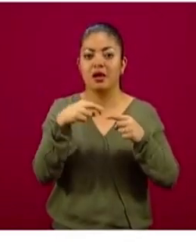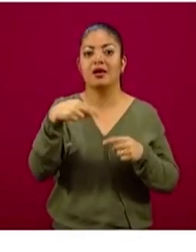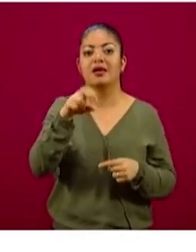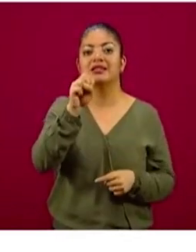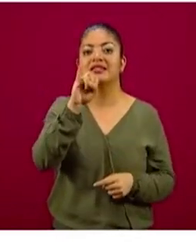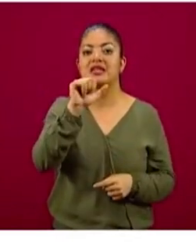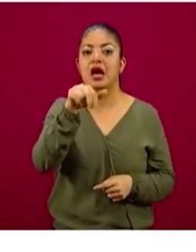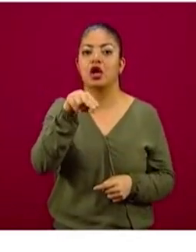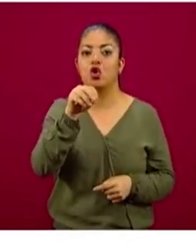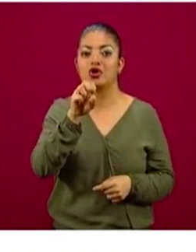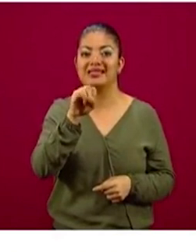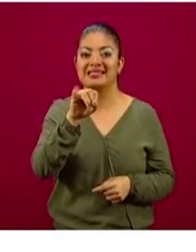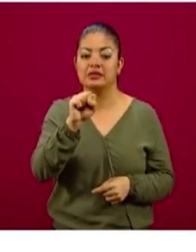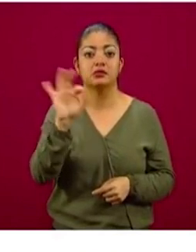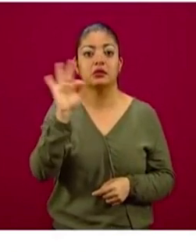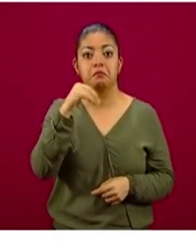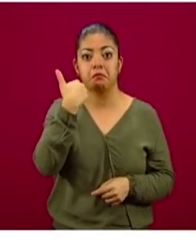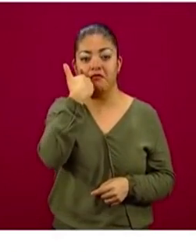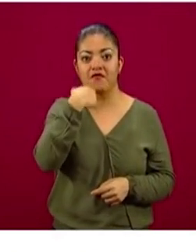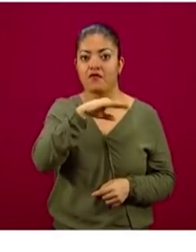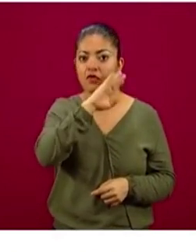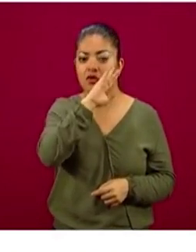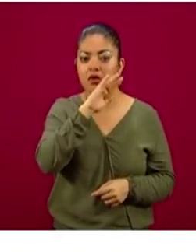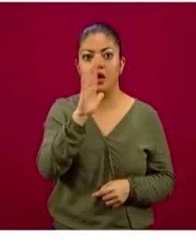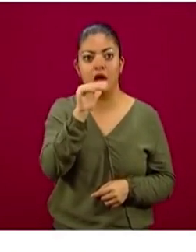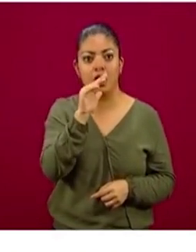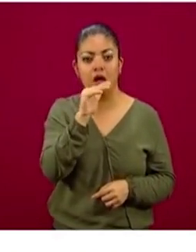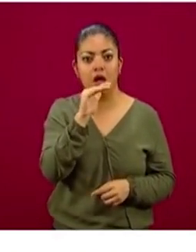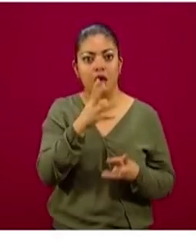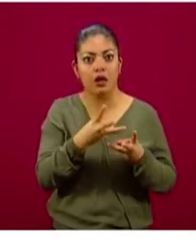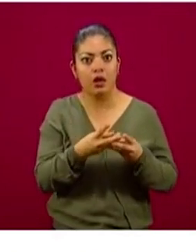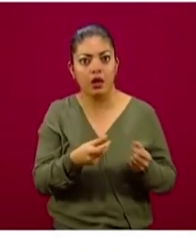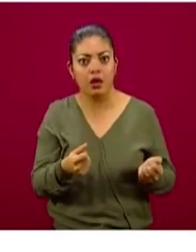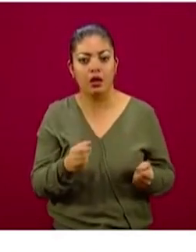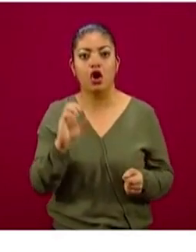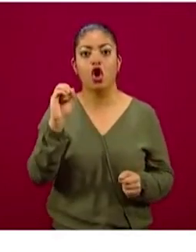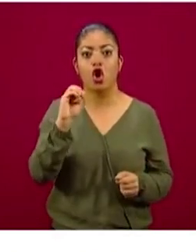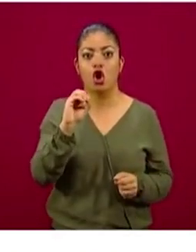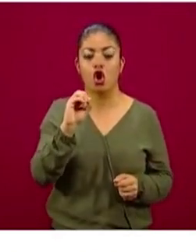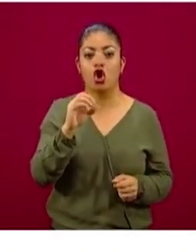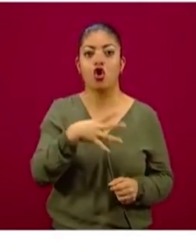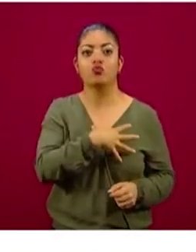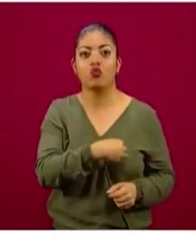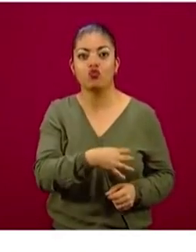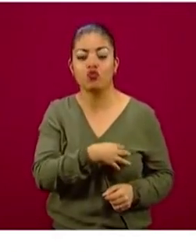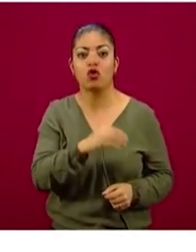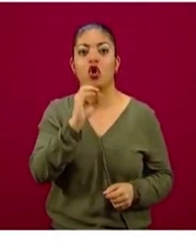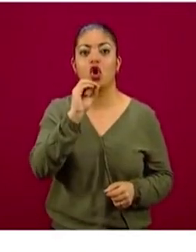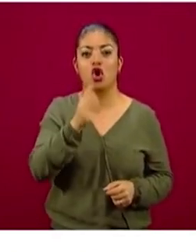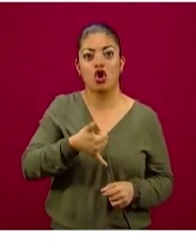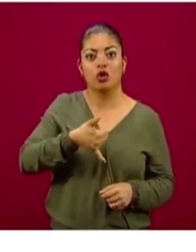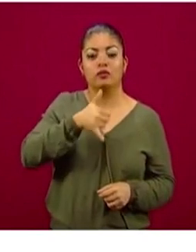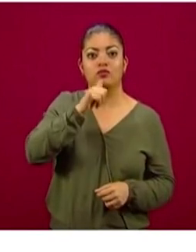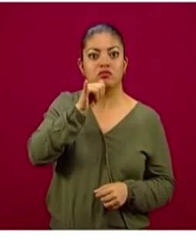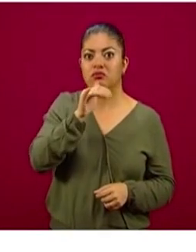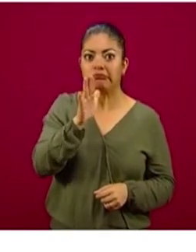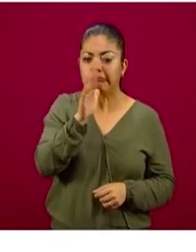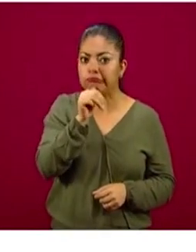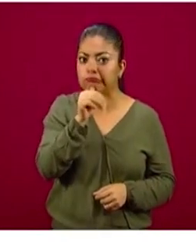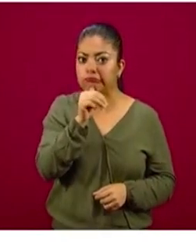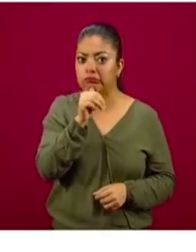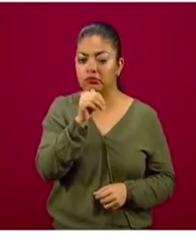cianosis, fiebre que no se puede controlar fácilmente, dificultar para beber o amamantarse. Y algo que es